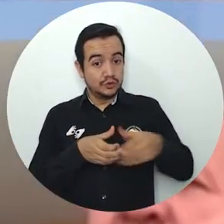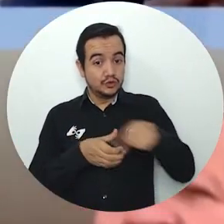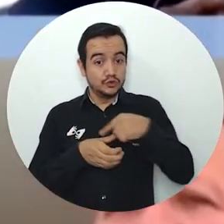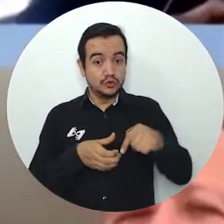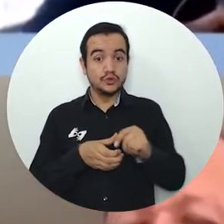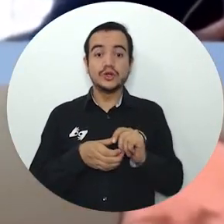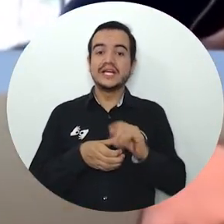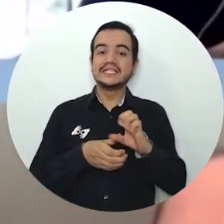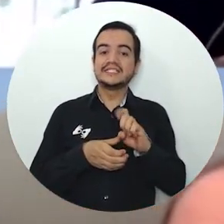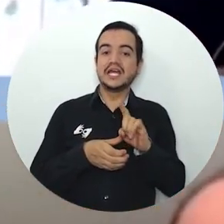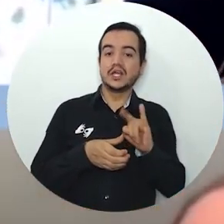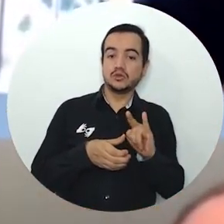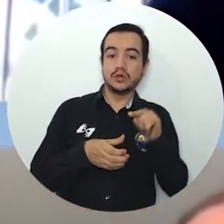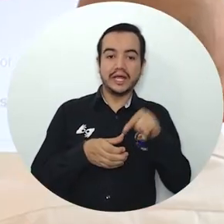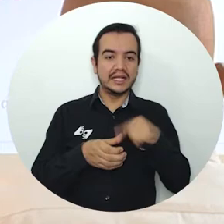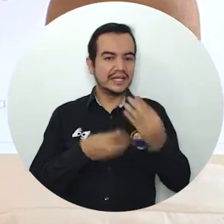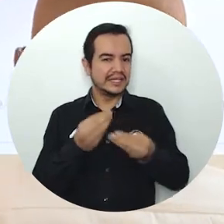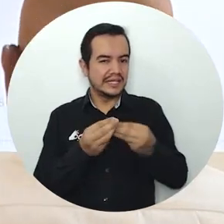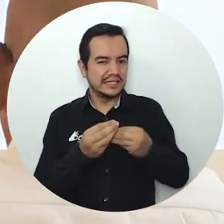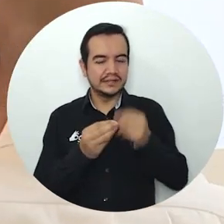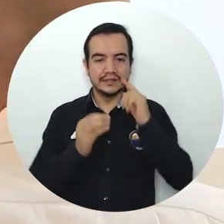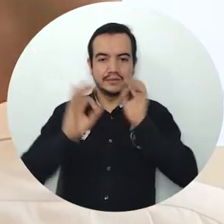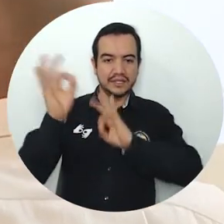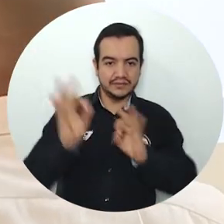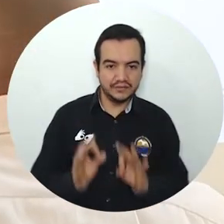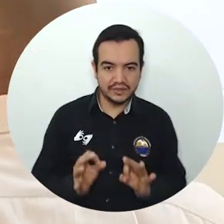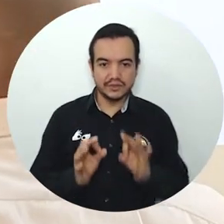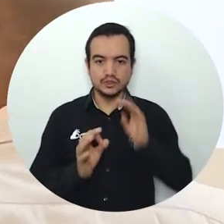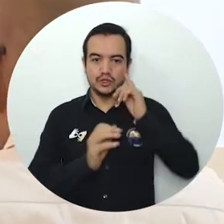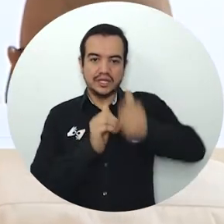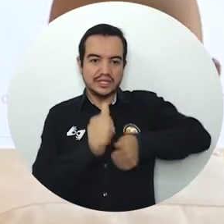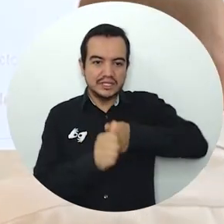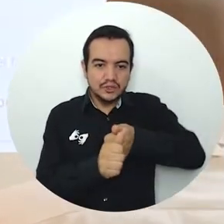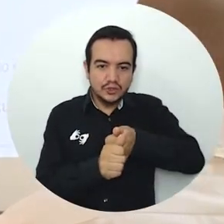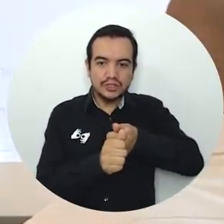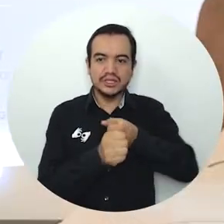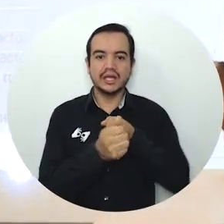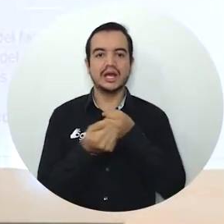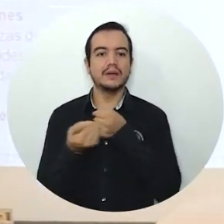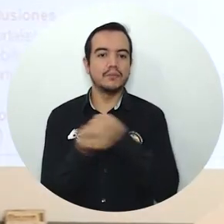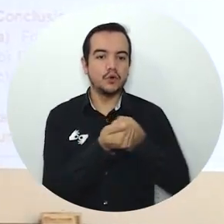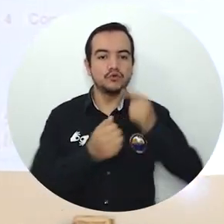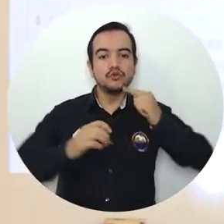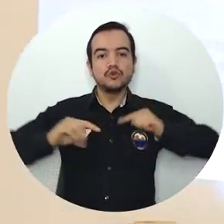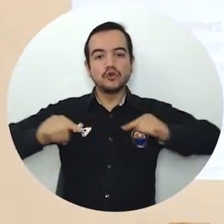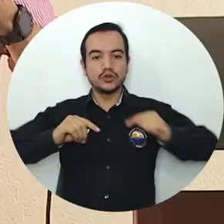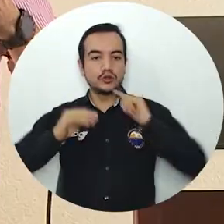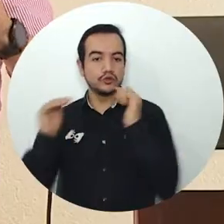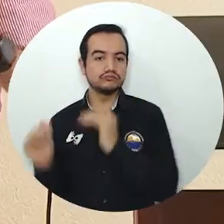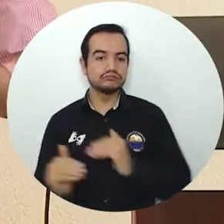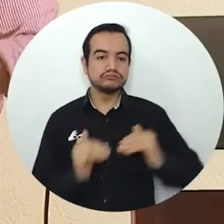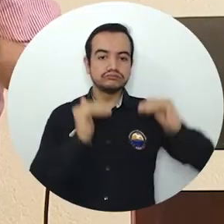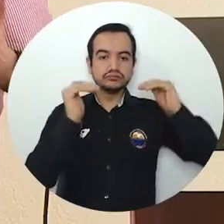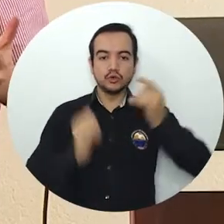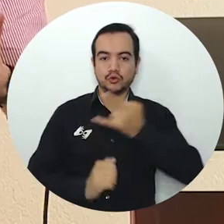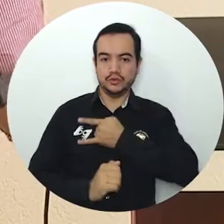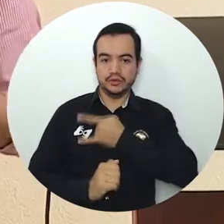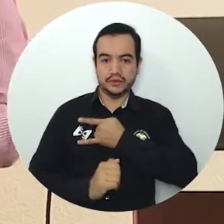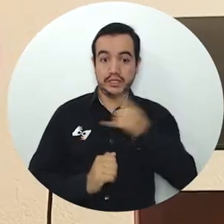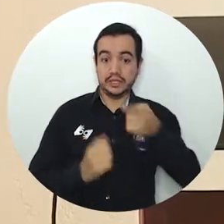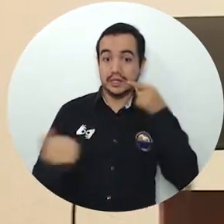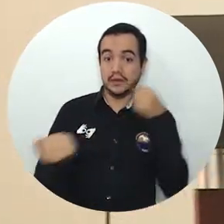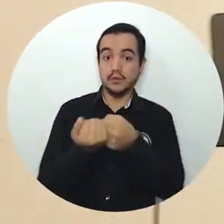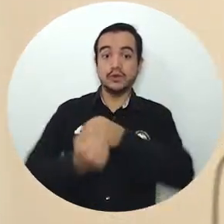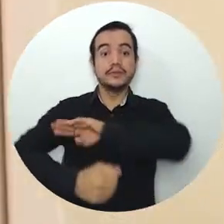Superior CESU es un organismo de planificación, asesoría, coordinación y recomendación en el nivel de educación superior que apoya al Ministerio de